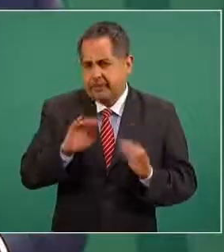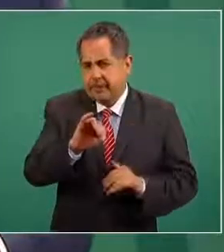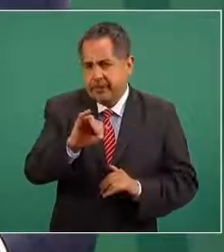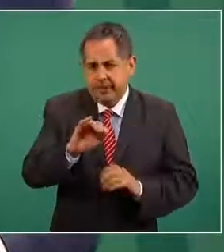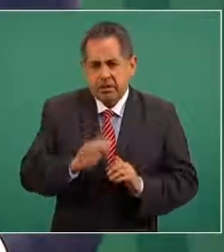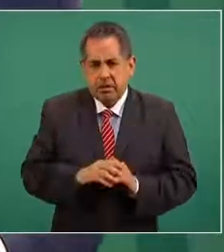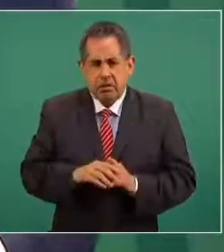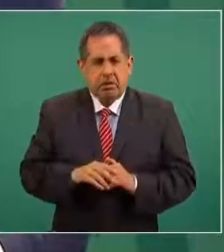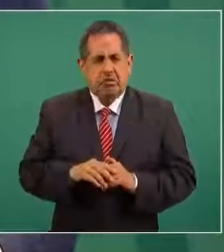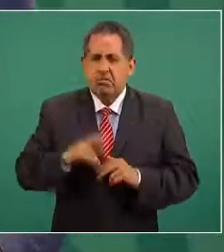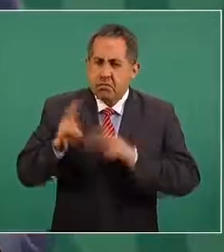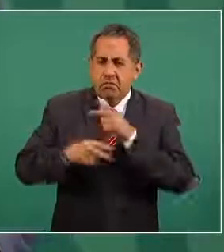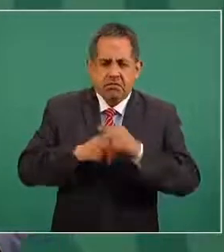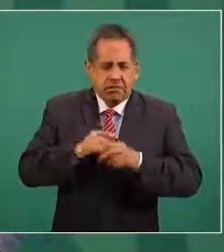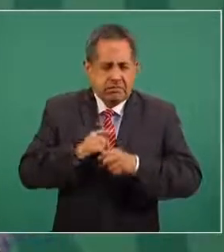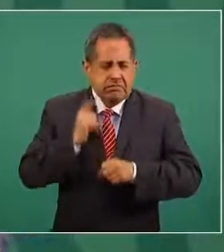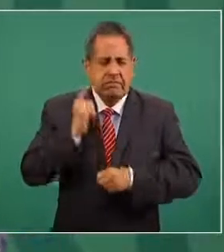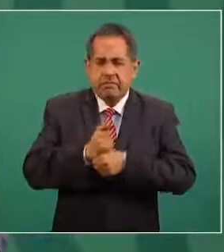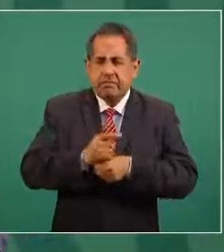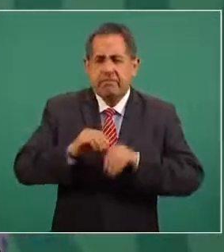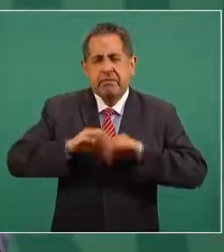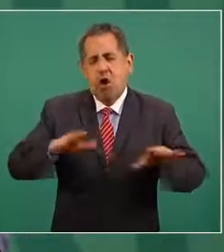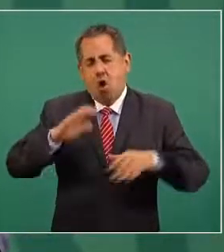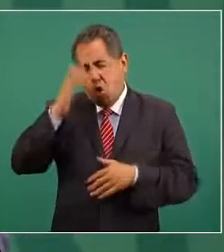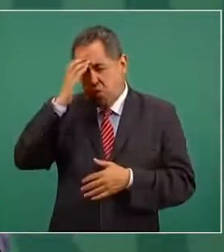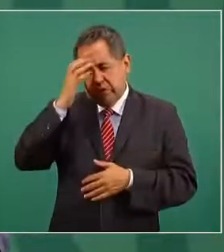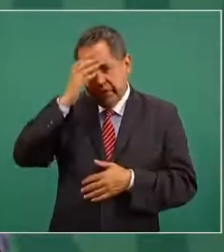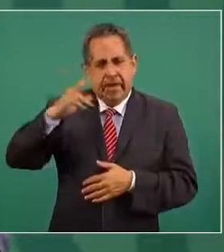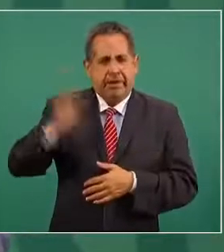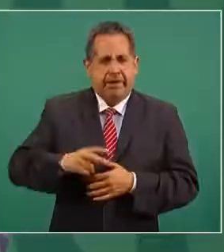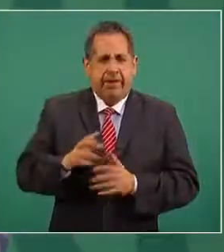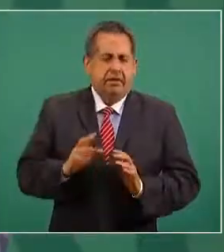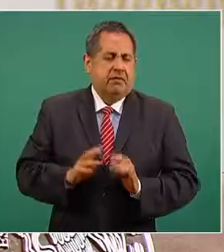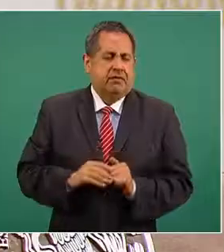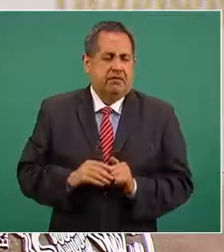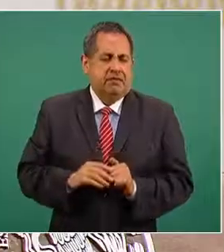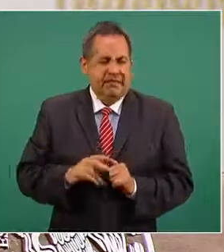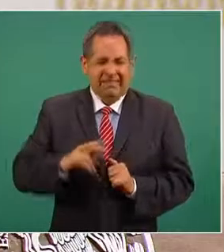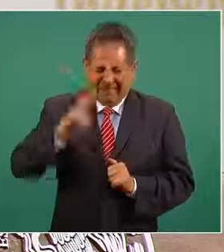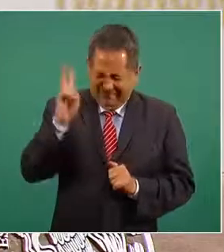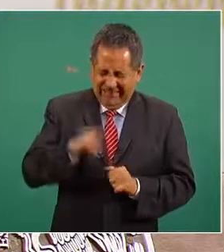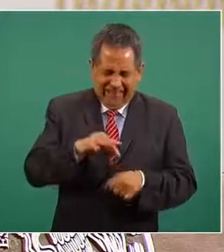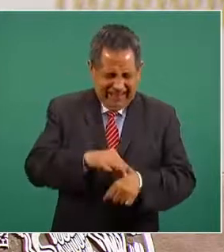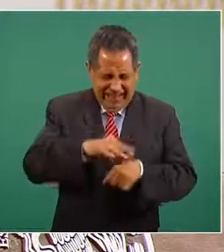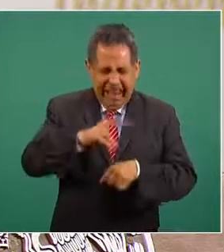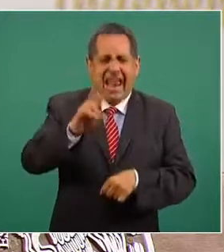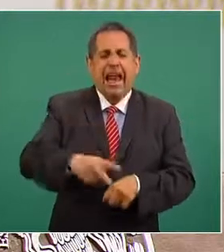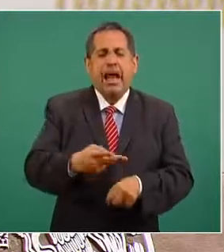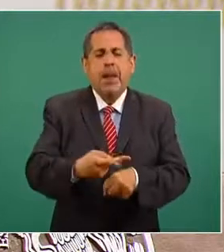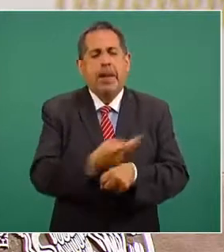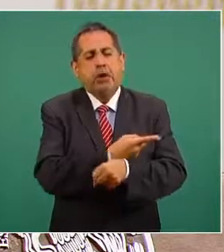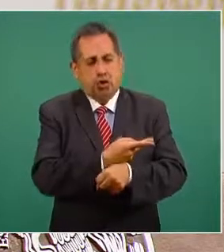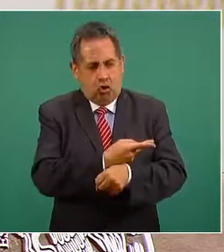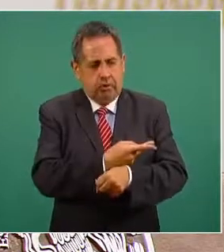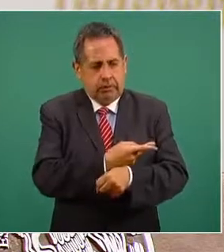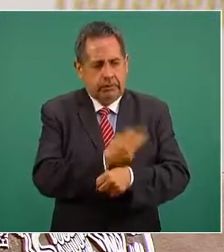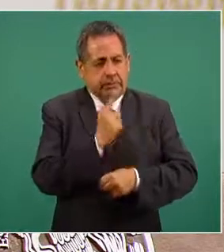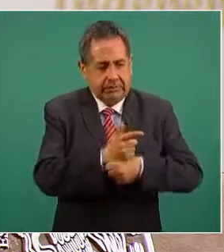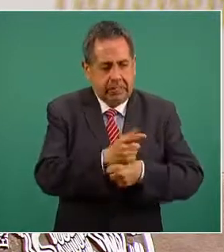conocer la verdad lo que realmente sucedió